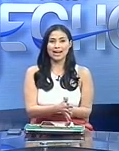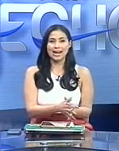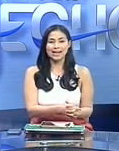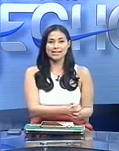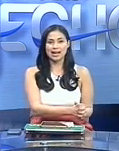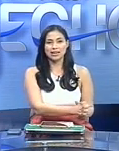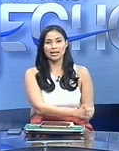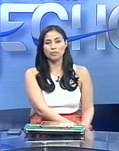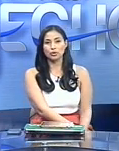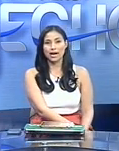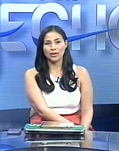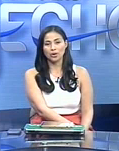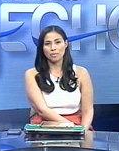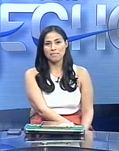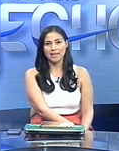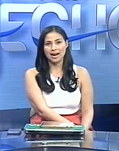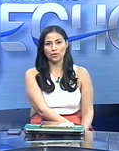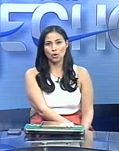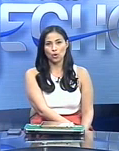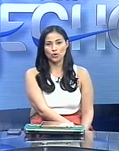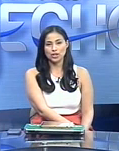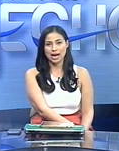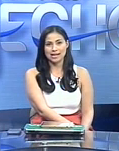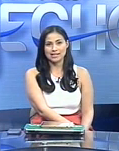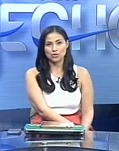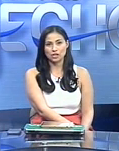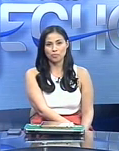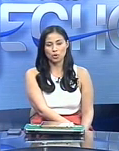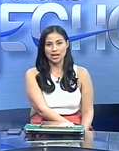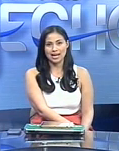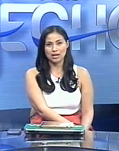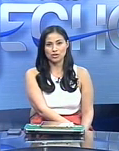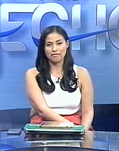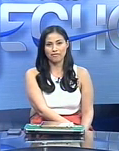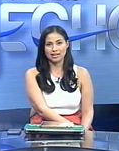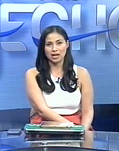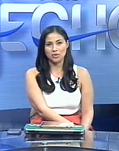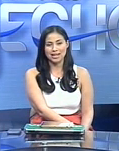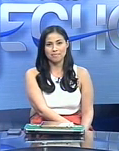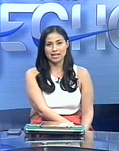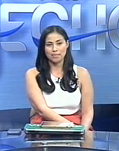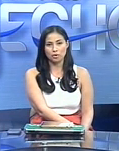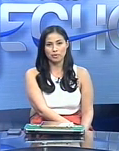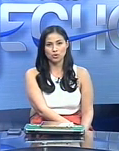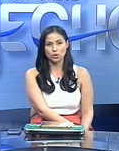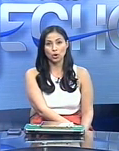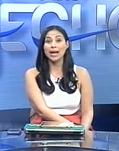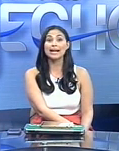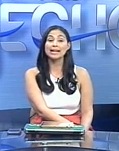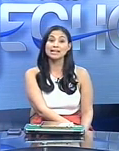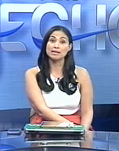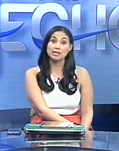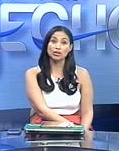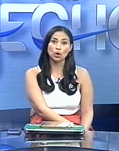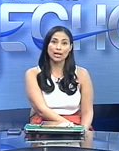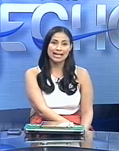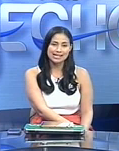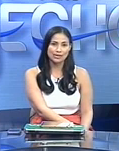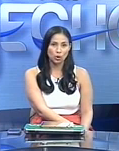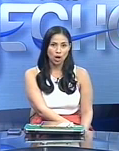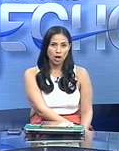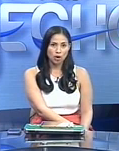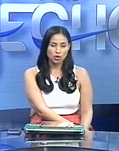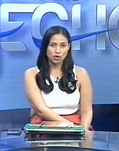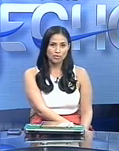que el exdiputado Medardo González y su esposa e hijo se enfrentan a una demanda por presunto enriquecimiento